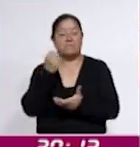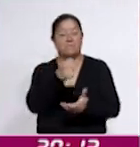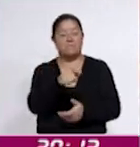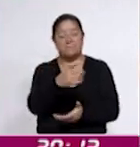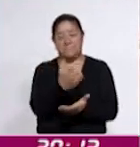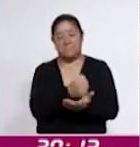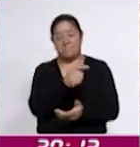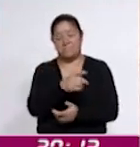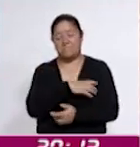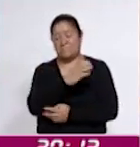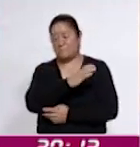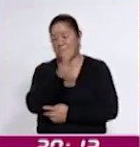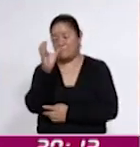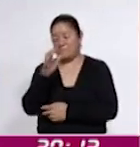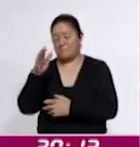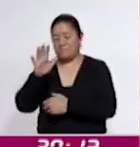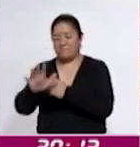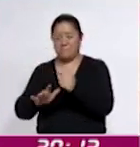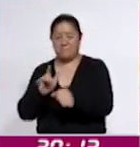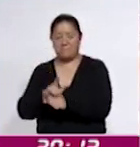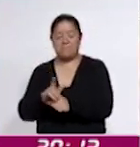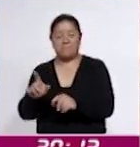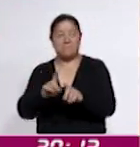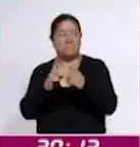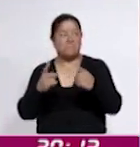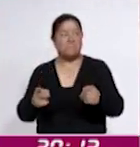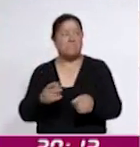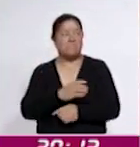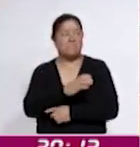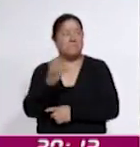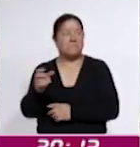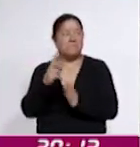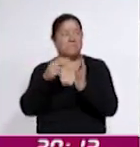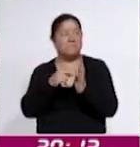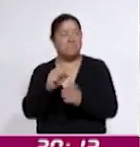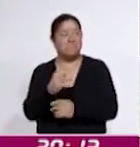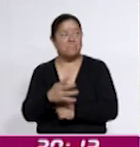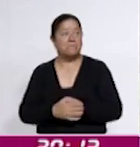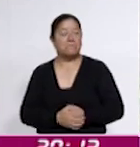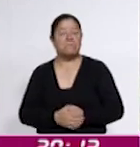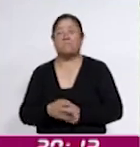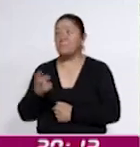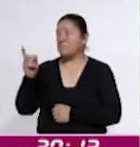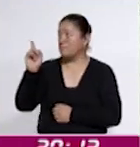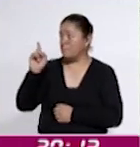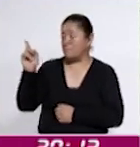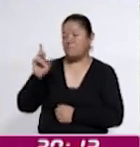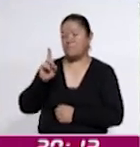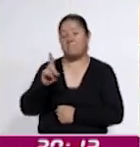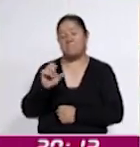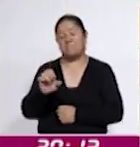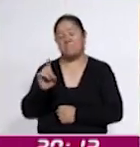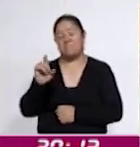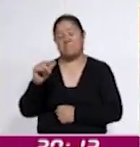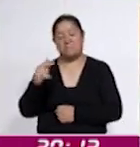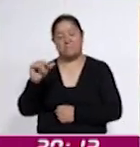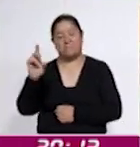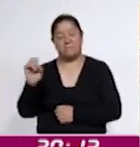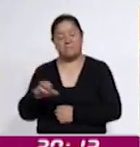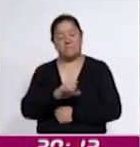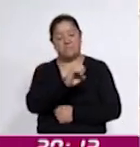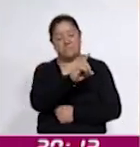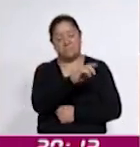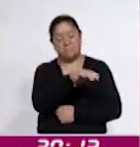a la Agricultura, Ganadería y Desarrollo Rural 2024, a Edgardo Romero Rodríguez, Edmundo Soria y Adriana Vásquez,